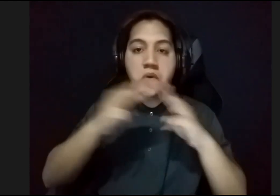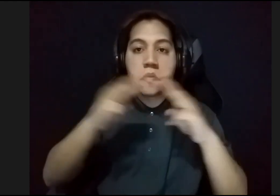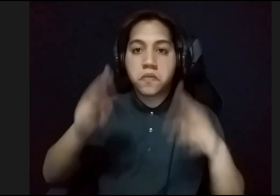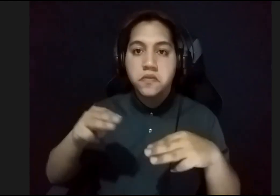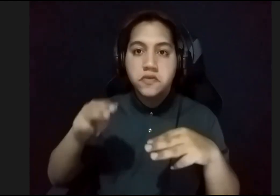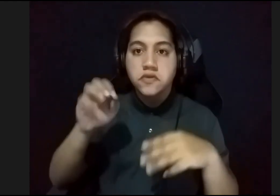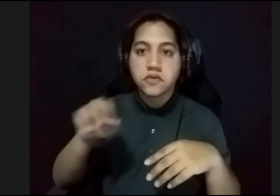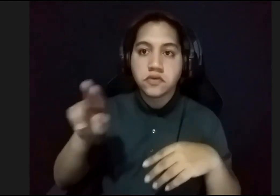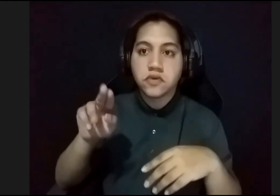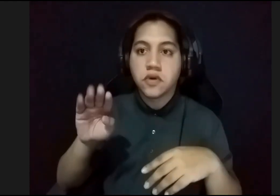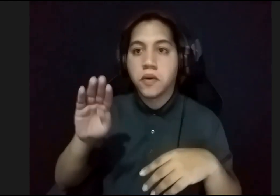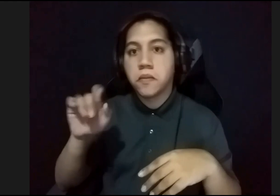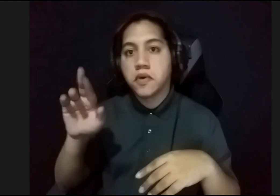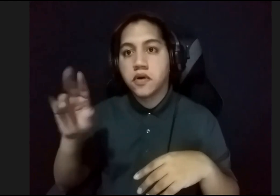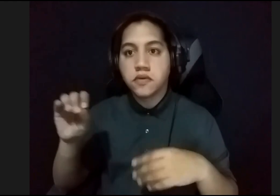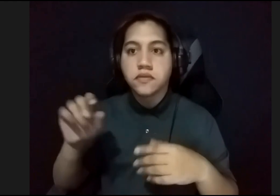el Museo del Barrio, el MoMA,